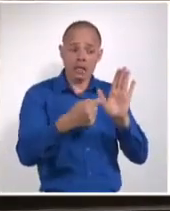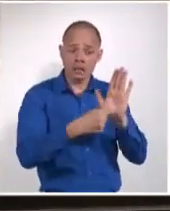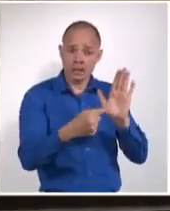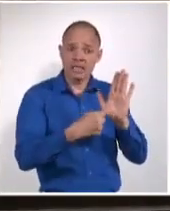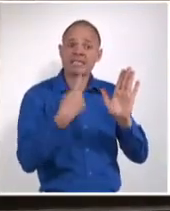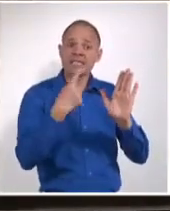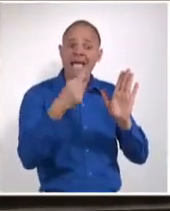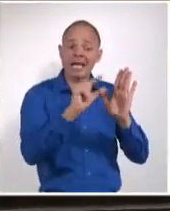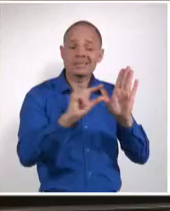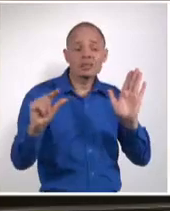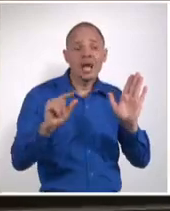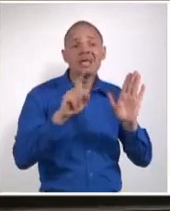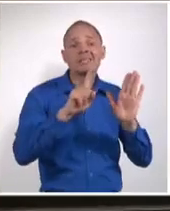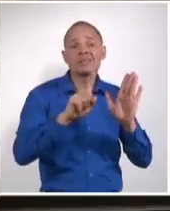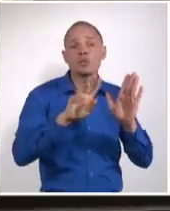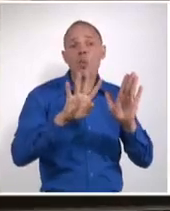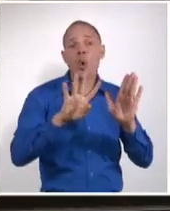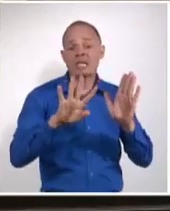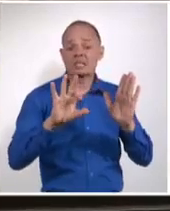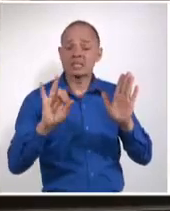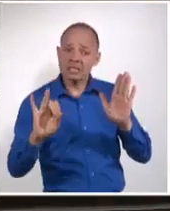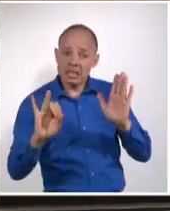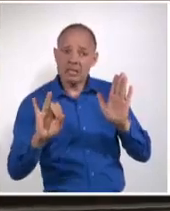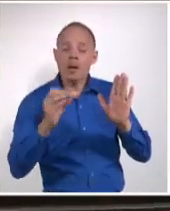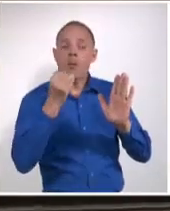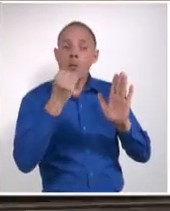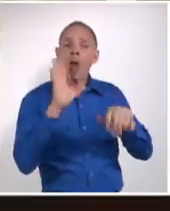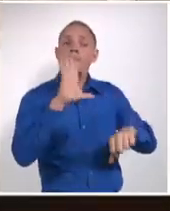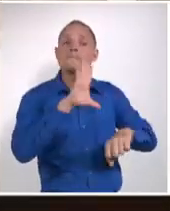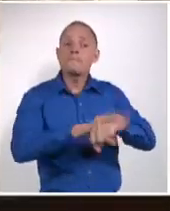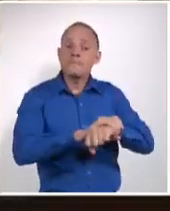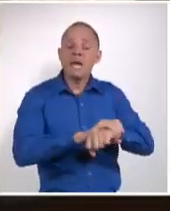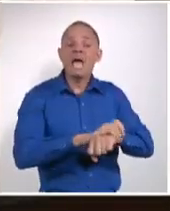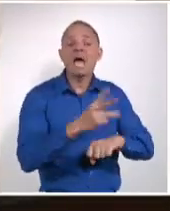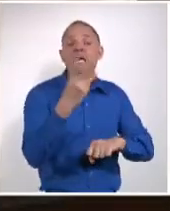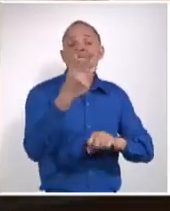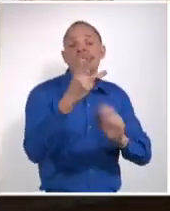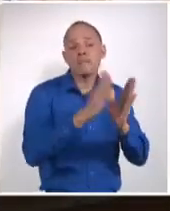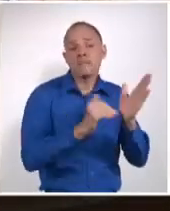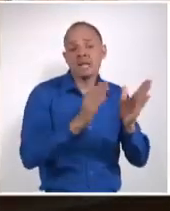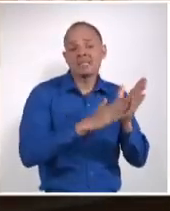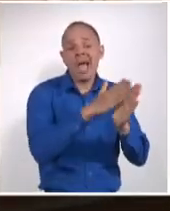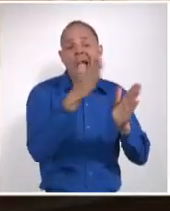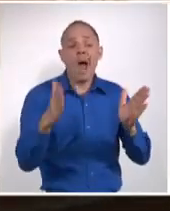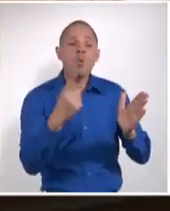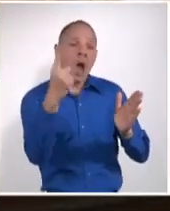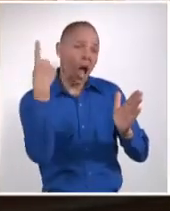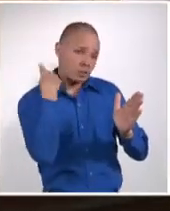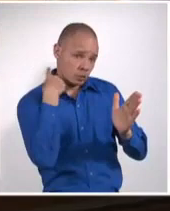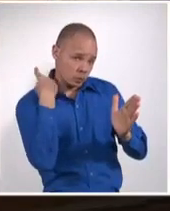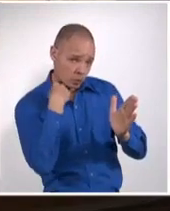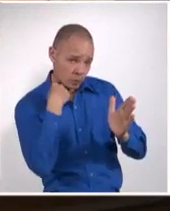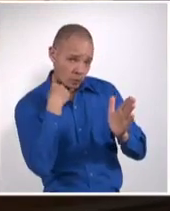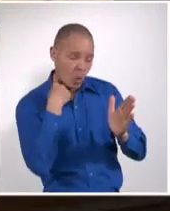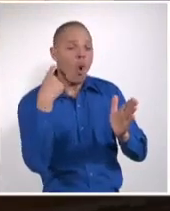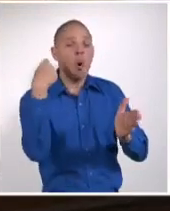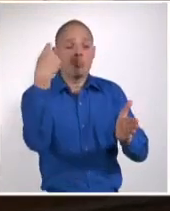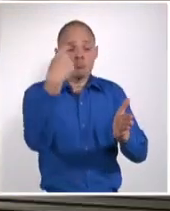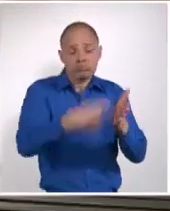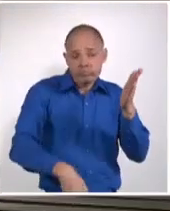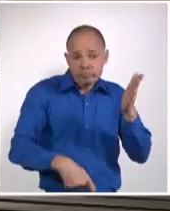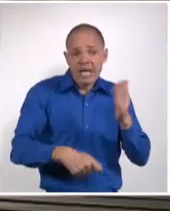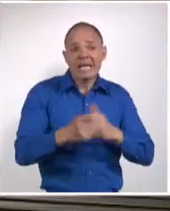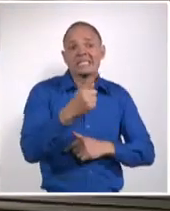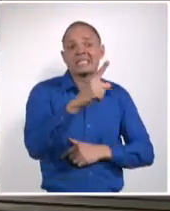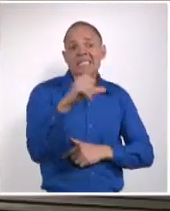Penal con sanción de privación de libertad de tres meses a un año o multa de 100 a 300